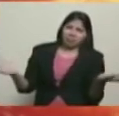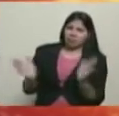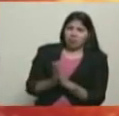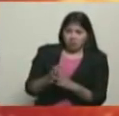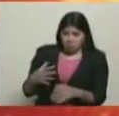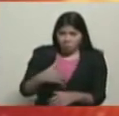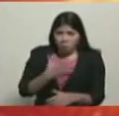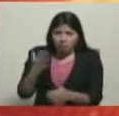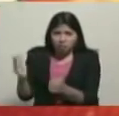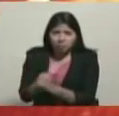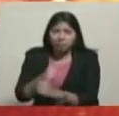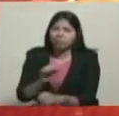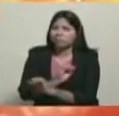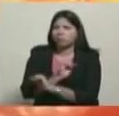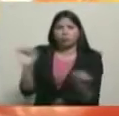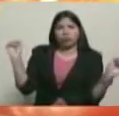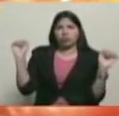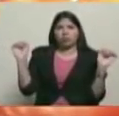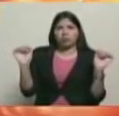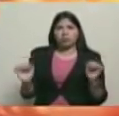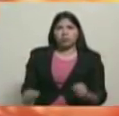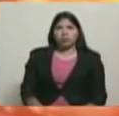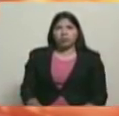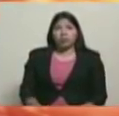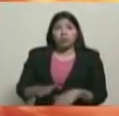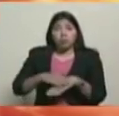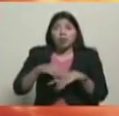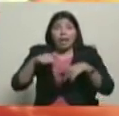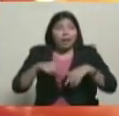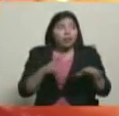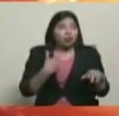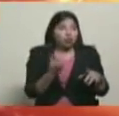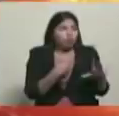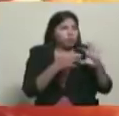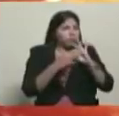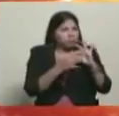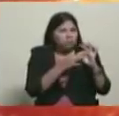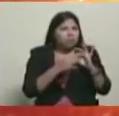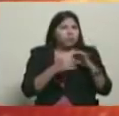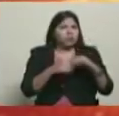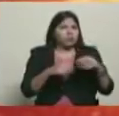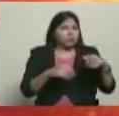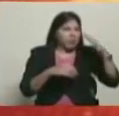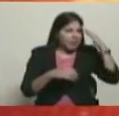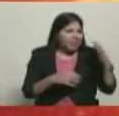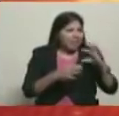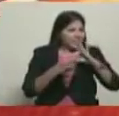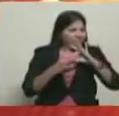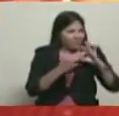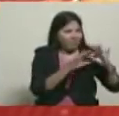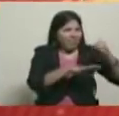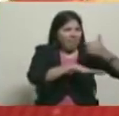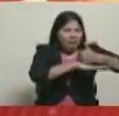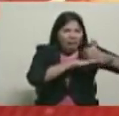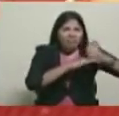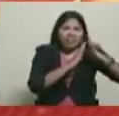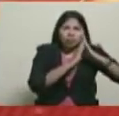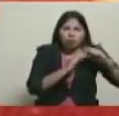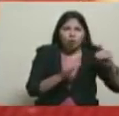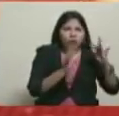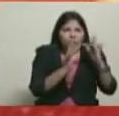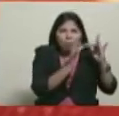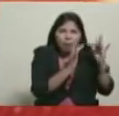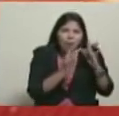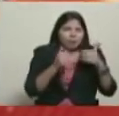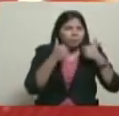lograron. Y no lo lograron porque aquí hay una gran cohesión de las unidades militares. Una gran cohesión de los jefes militares. Una gran cohesión de